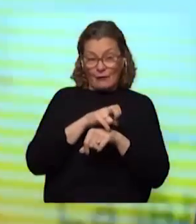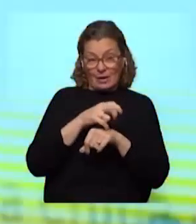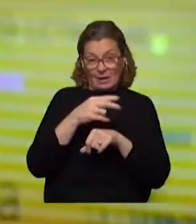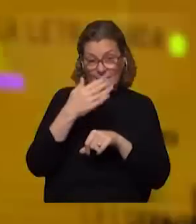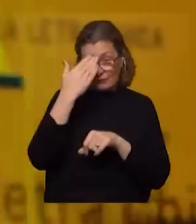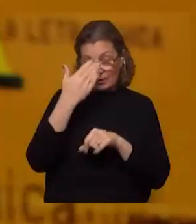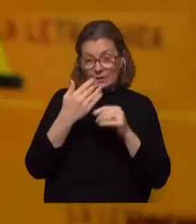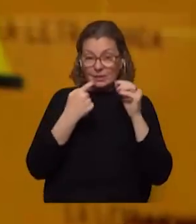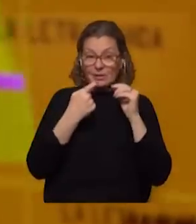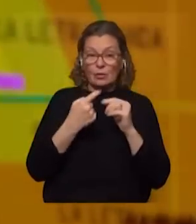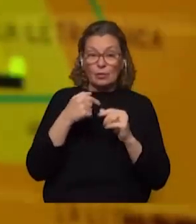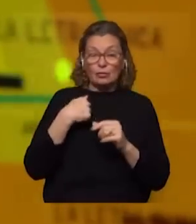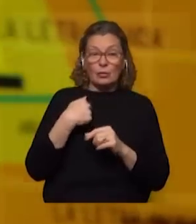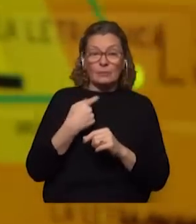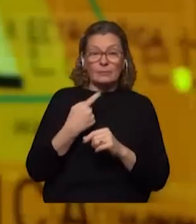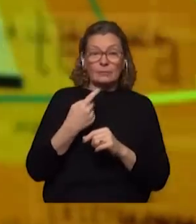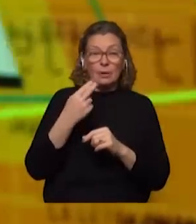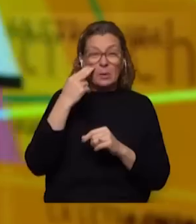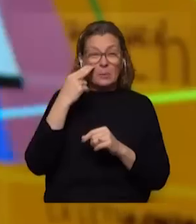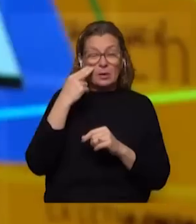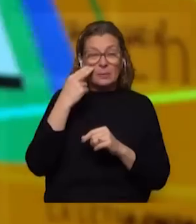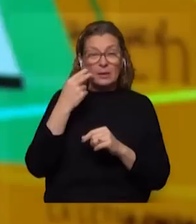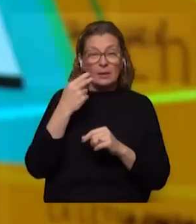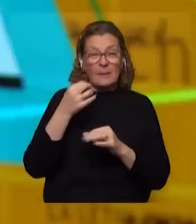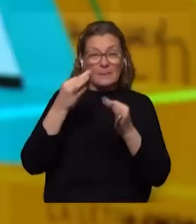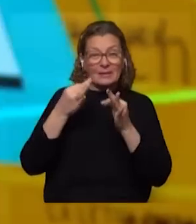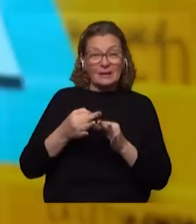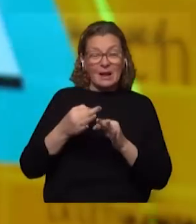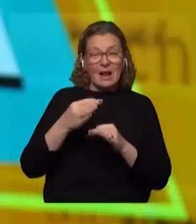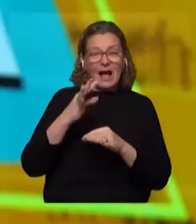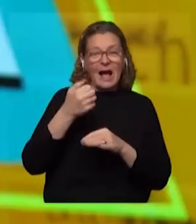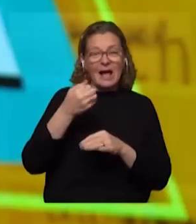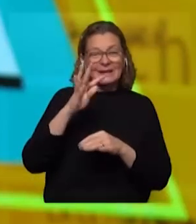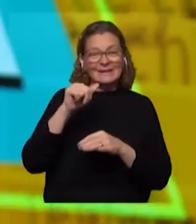decidió que yo iba a ser imputado por el delito de atentado especialmente agravado.